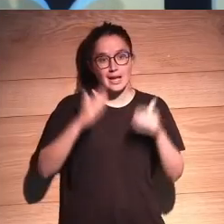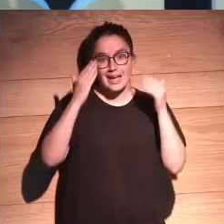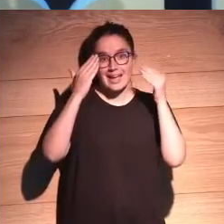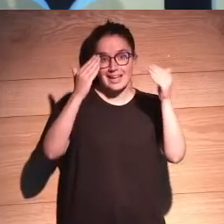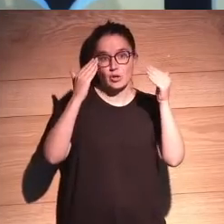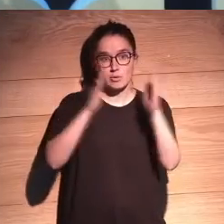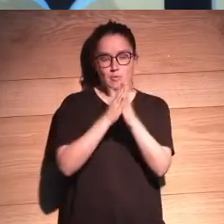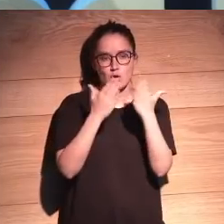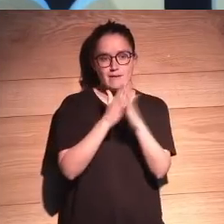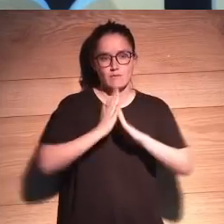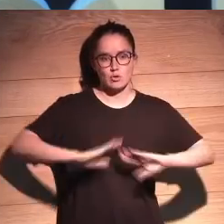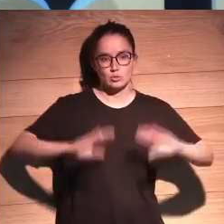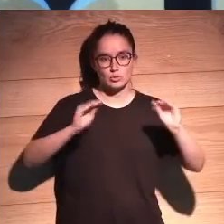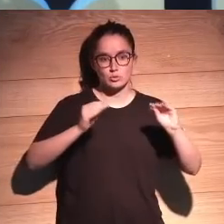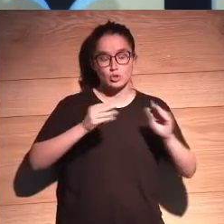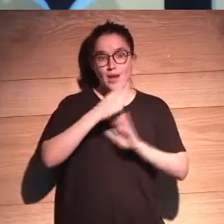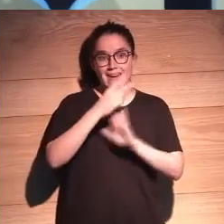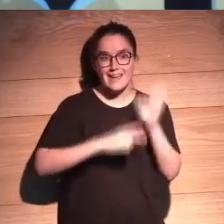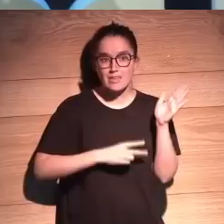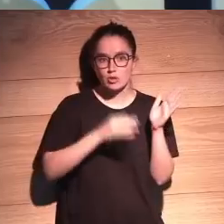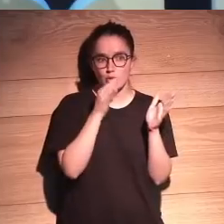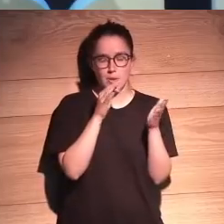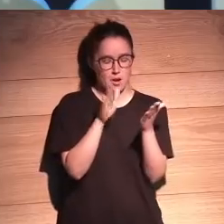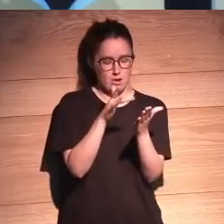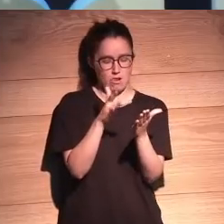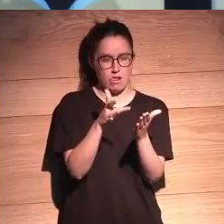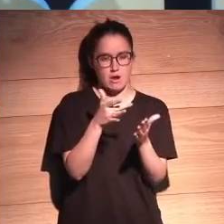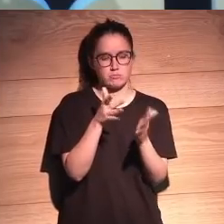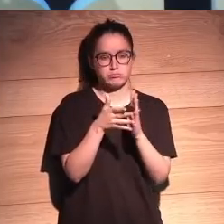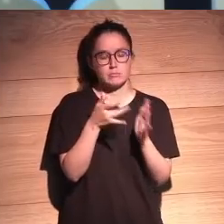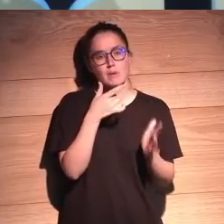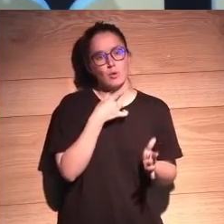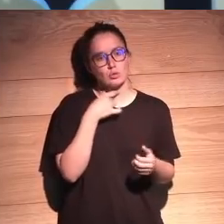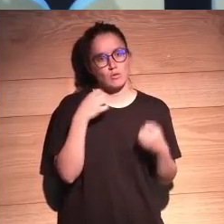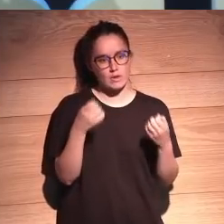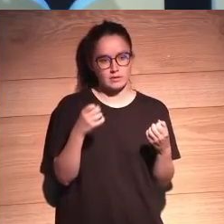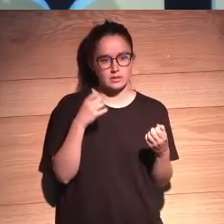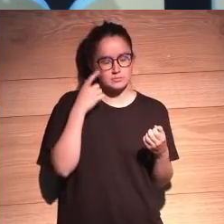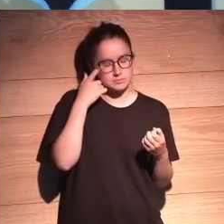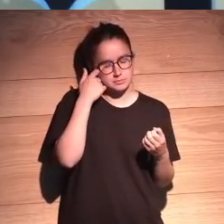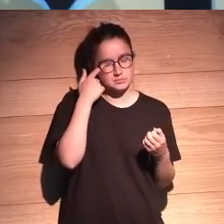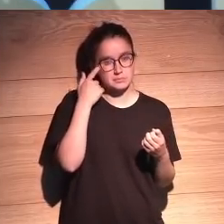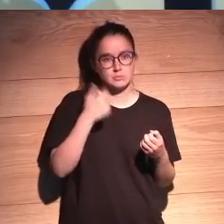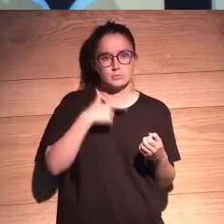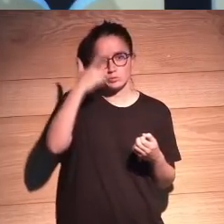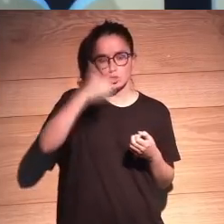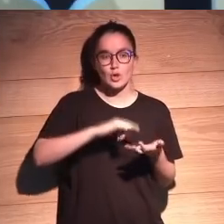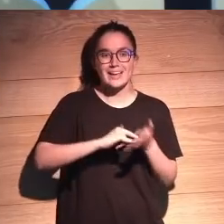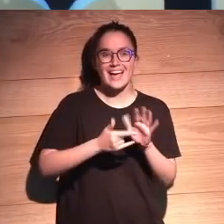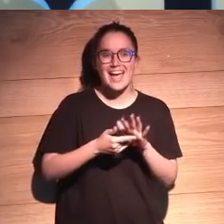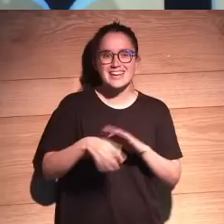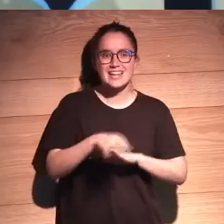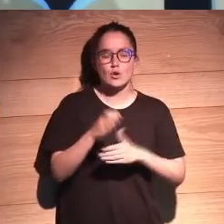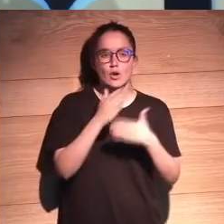Felicitaciones por tu libro, de verdad, no lo he leído pero lo he ojeado y me ha fascinado. Yo soy ingeniero